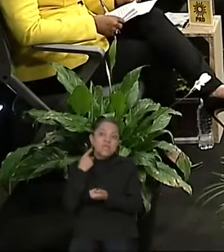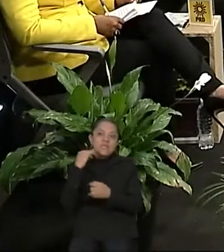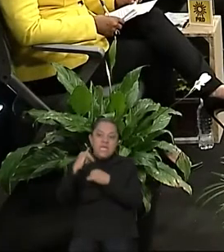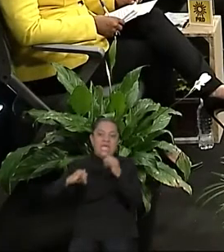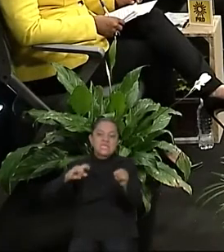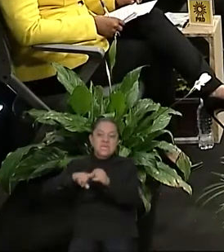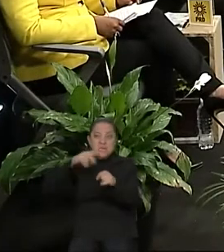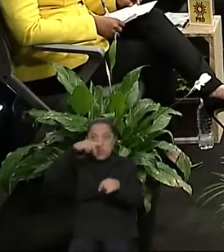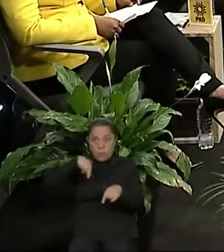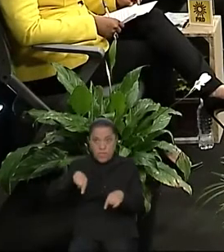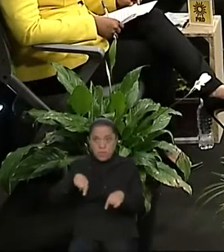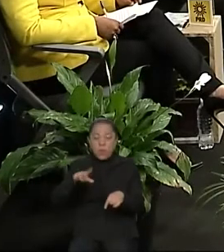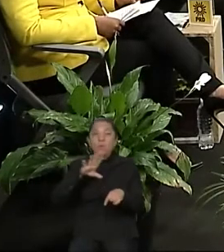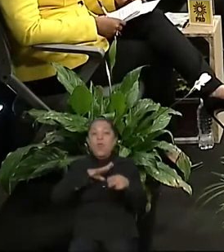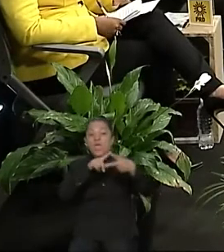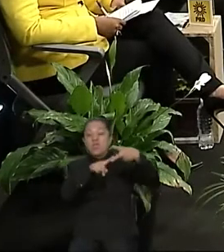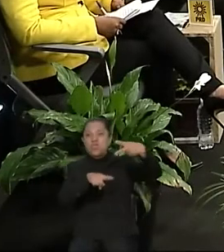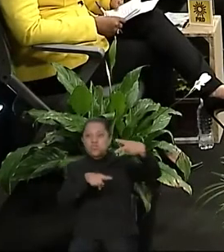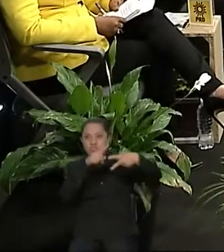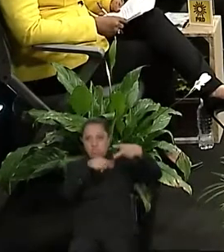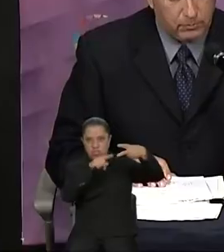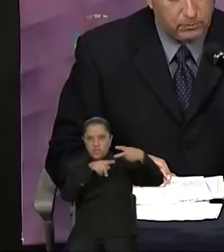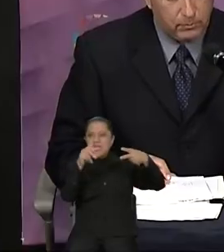Norte, TLCAN,